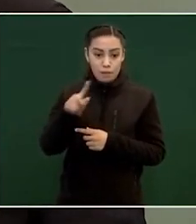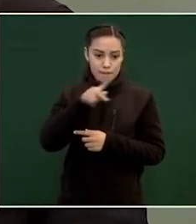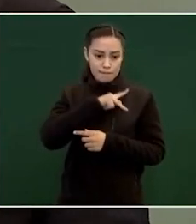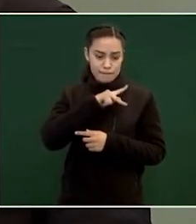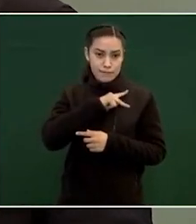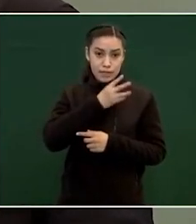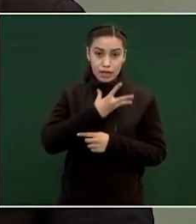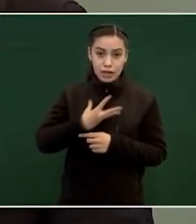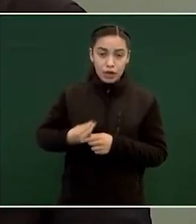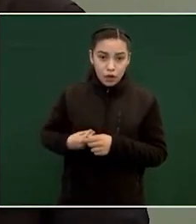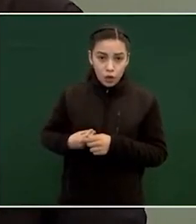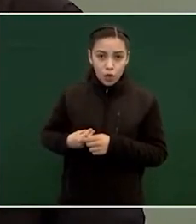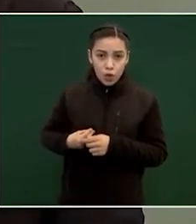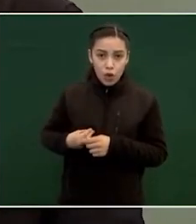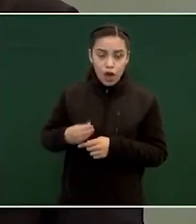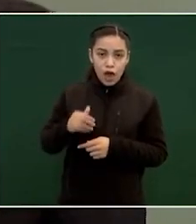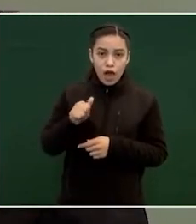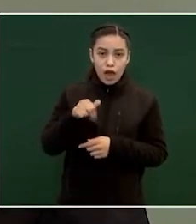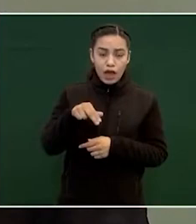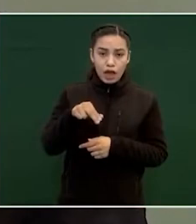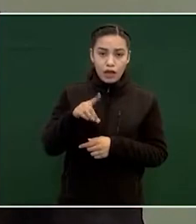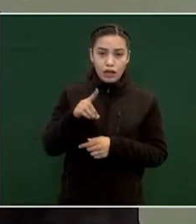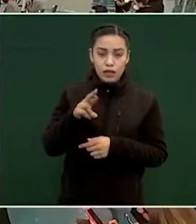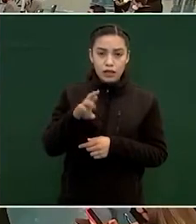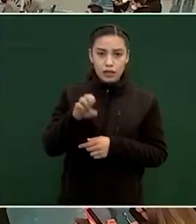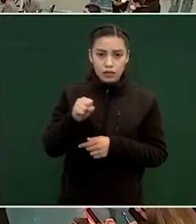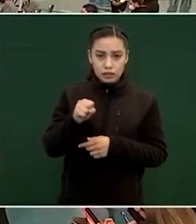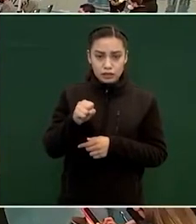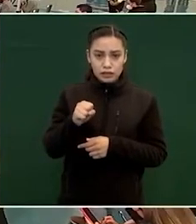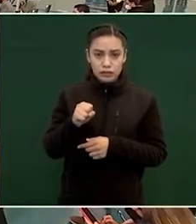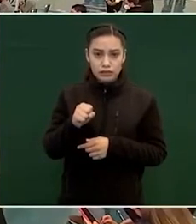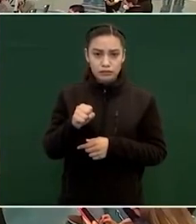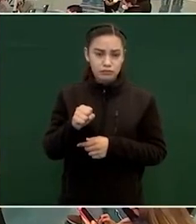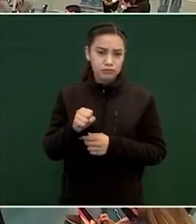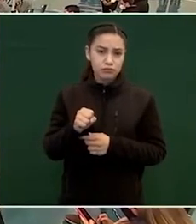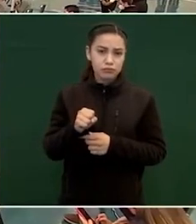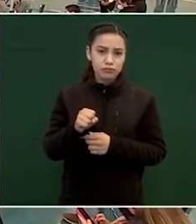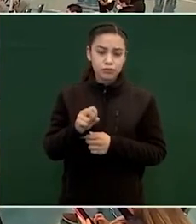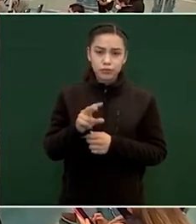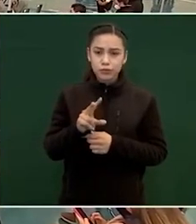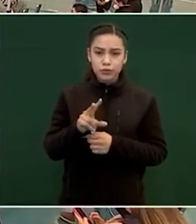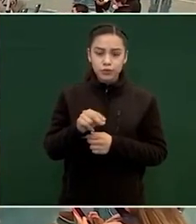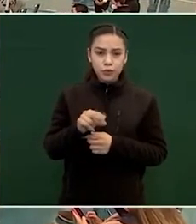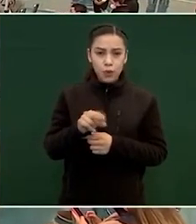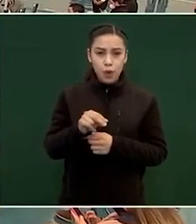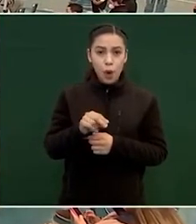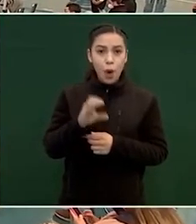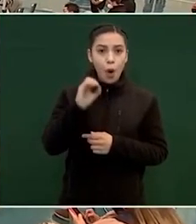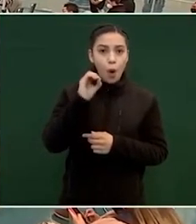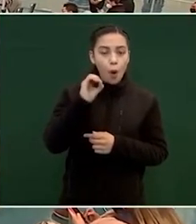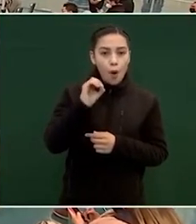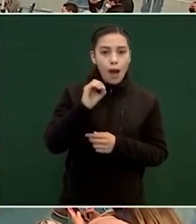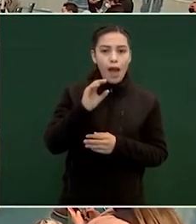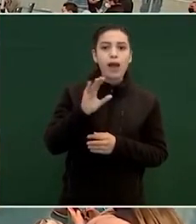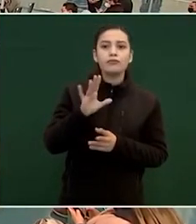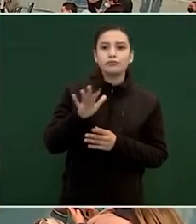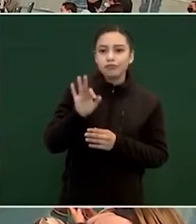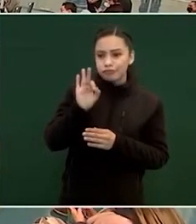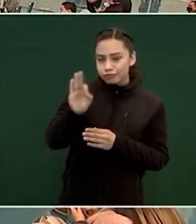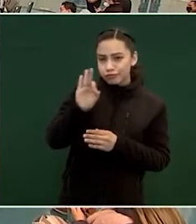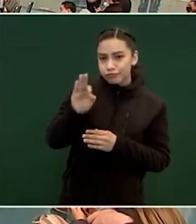por los chocolates Rocío no es atacar a José Ramón porque